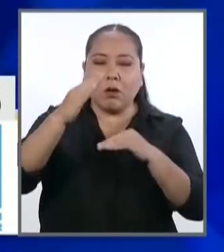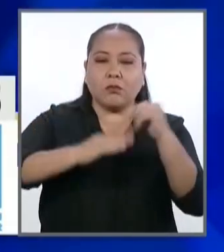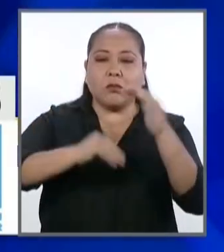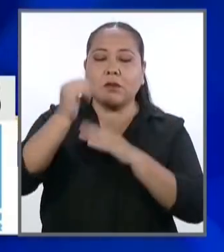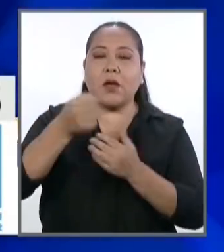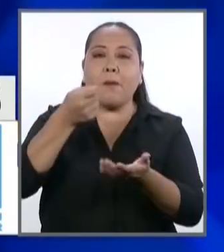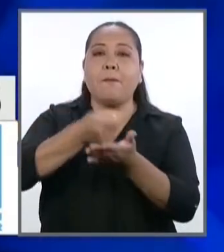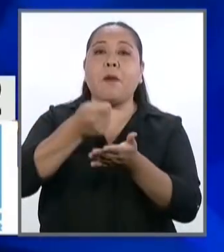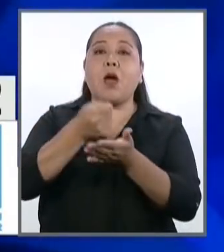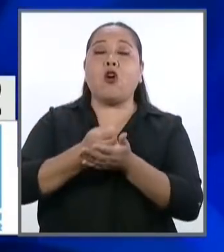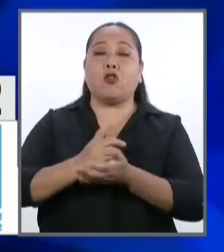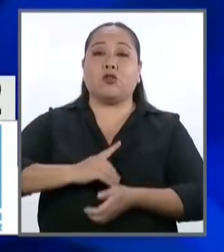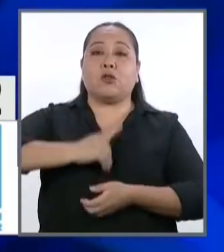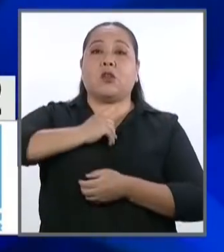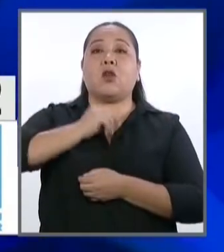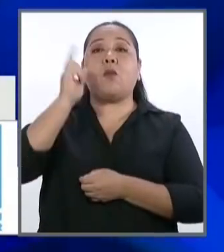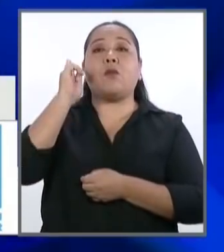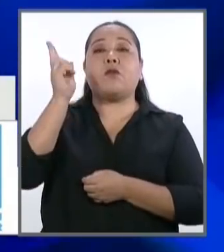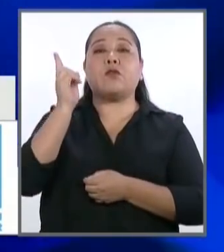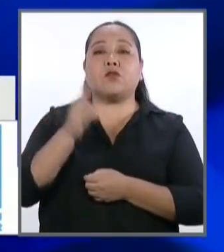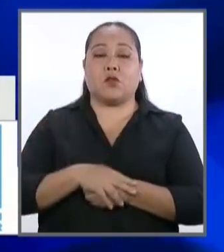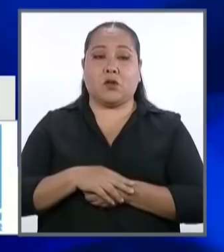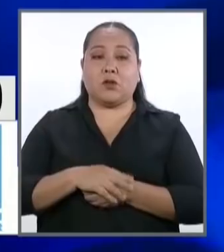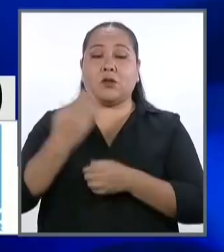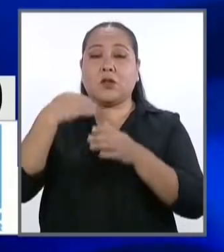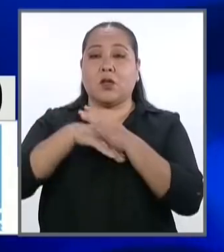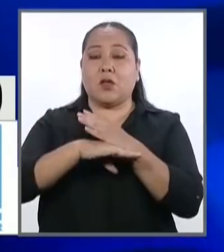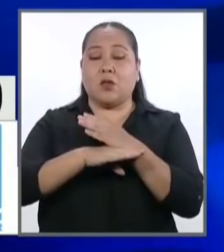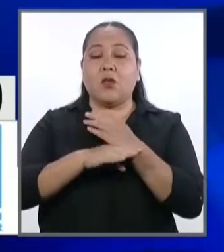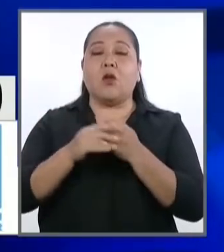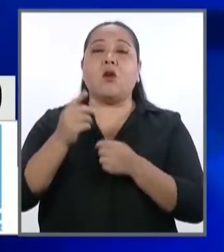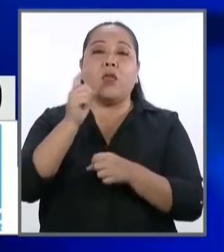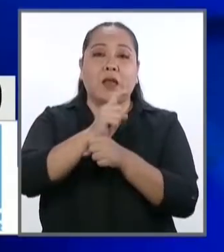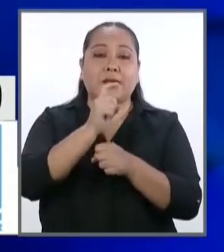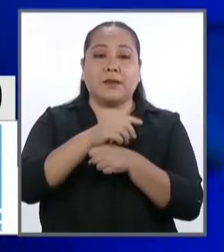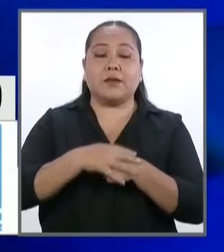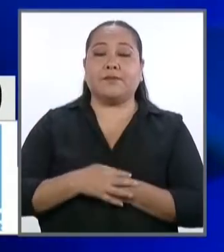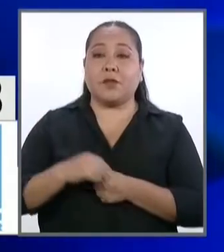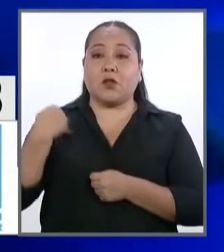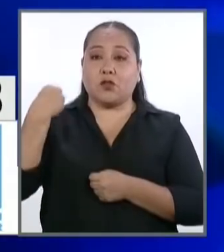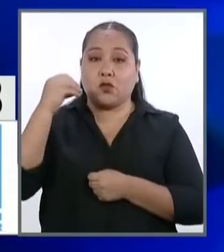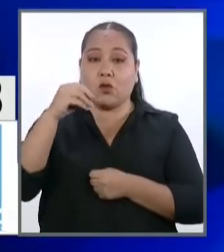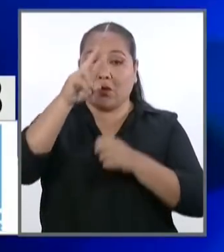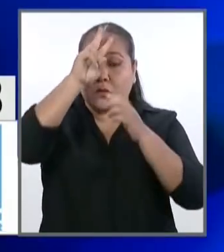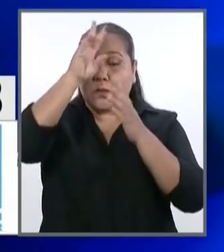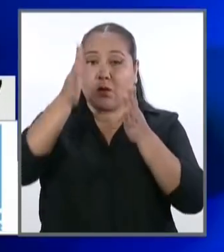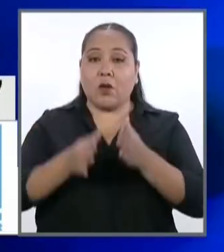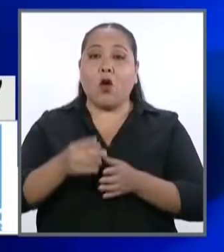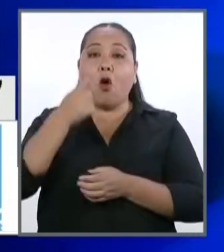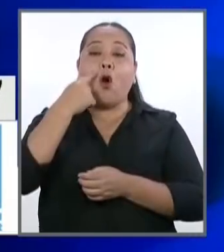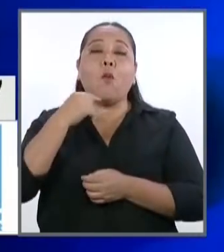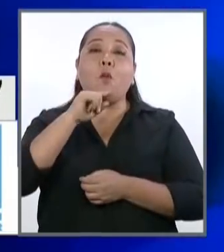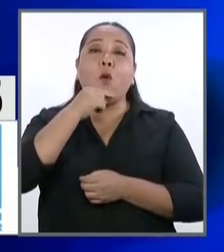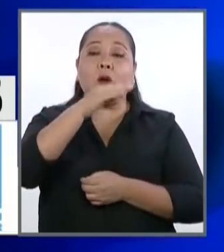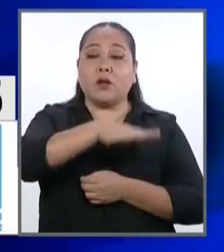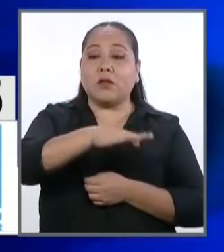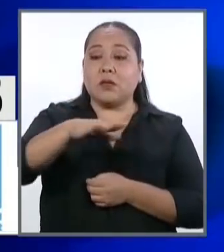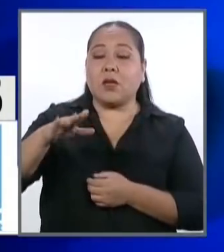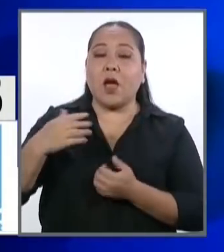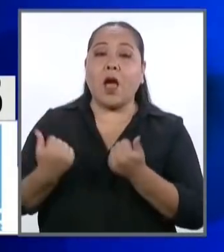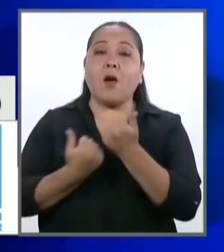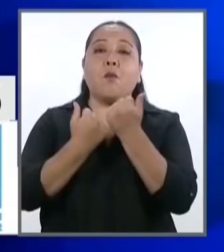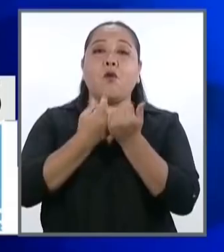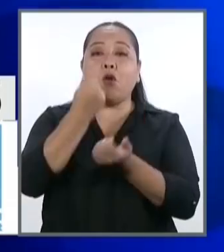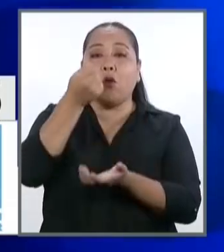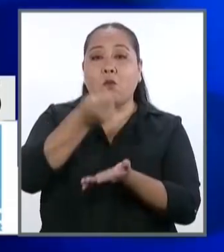dignos para profesores y catedráticos en la educación pública. Los jóvenes peruanos, niños, niñas, recibirán apoyo